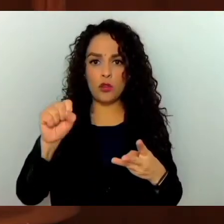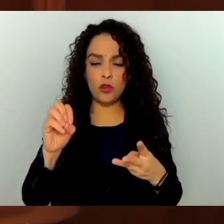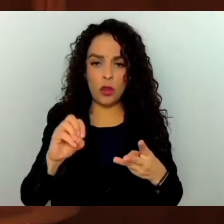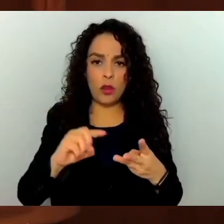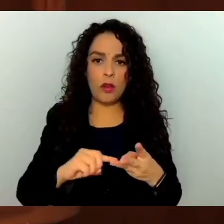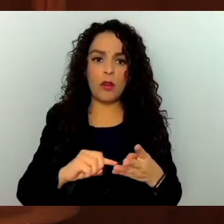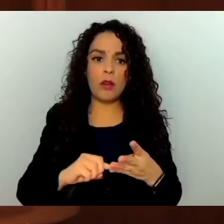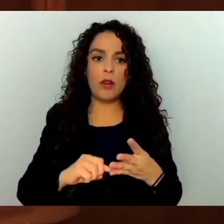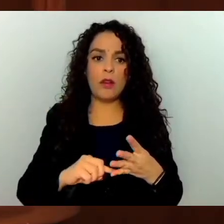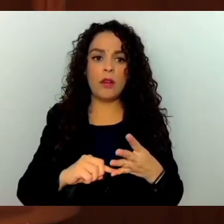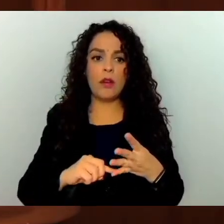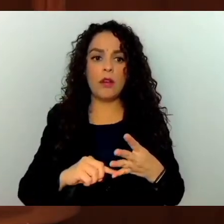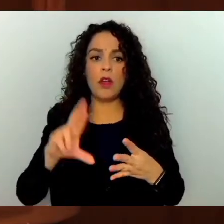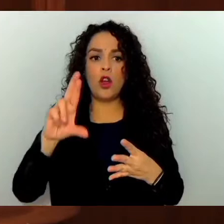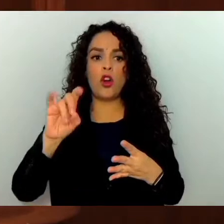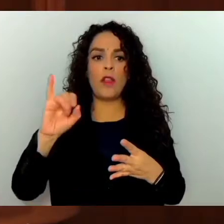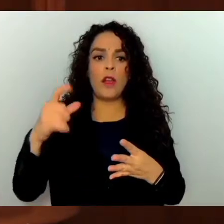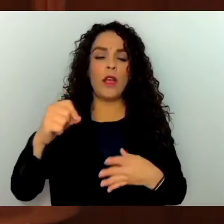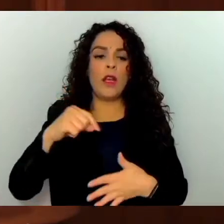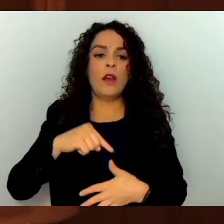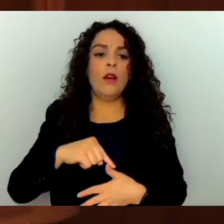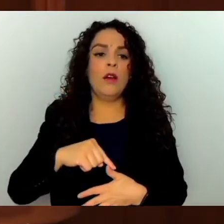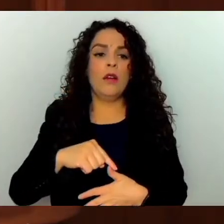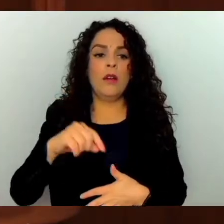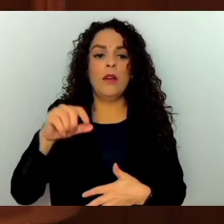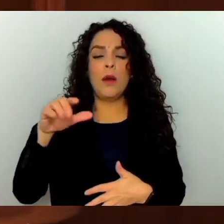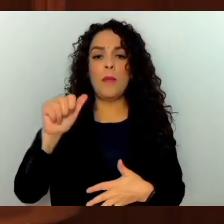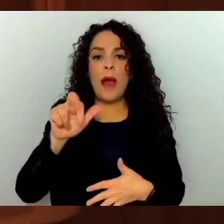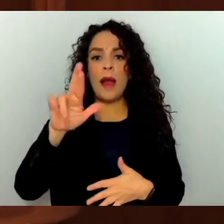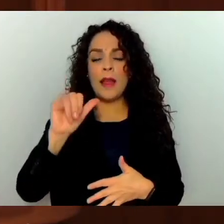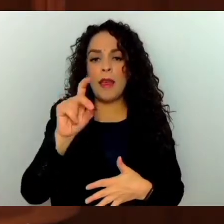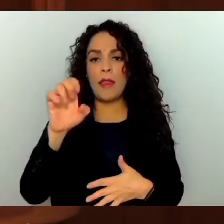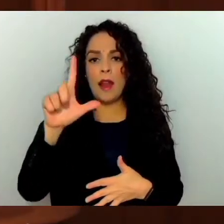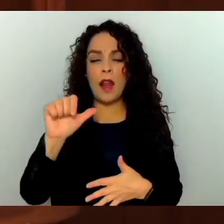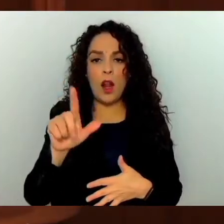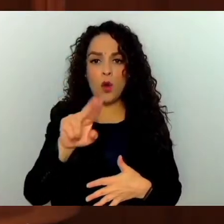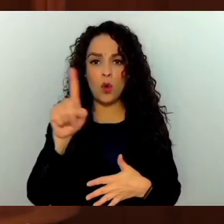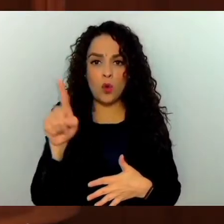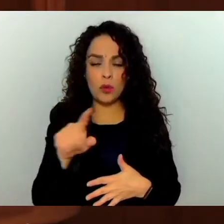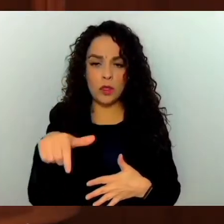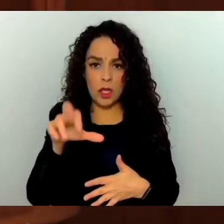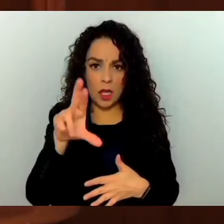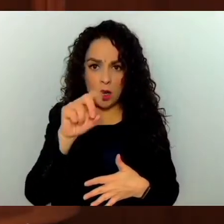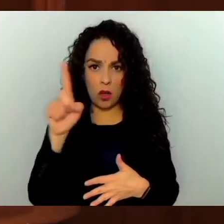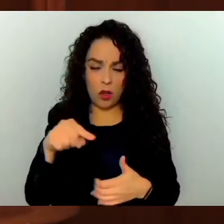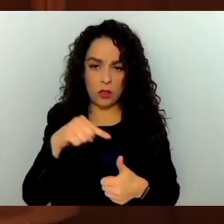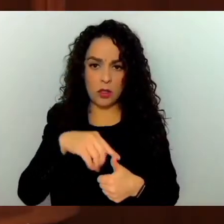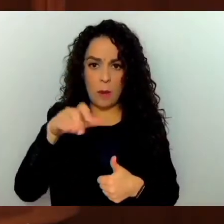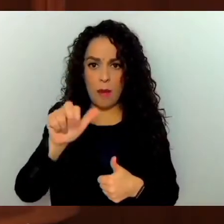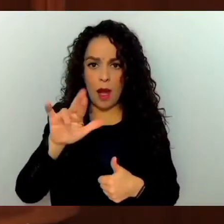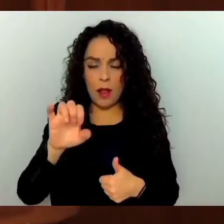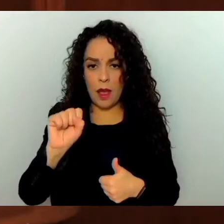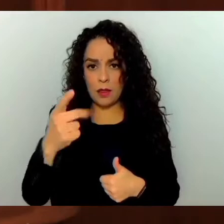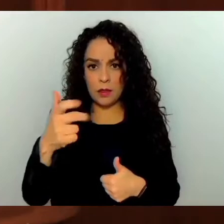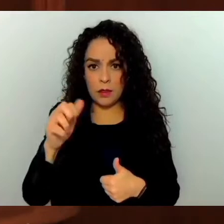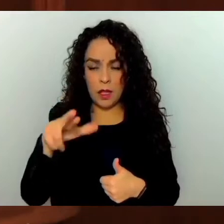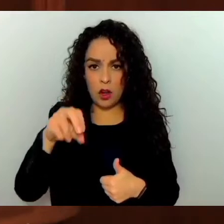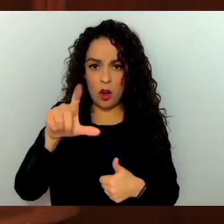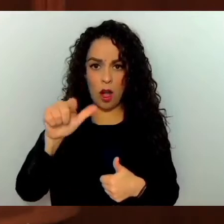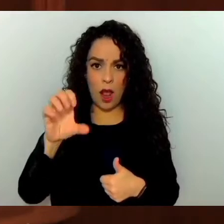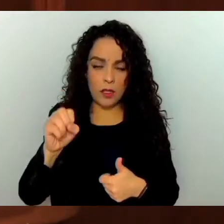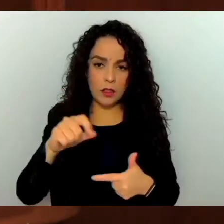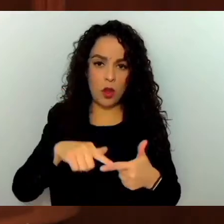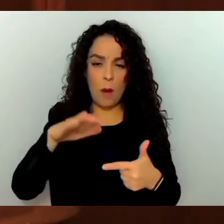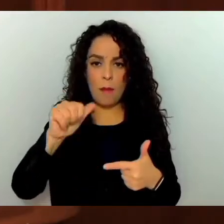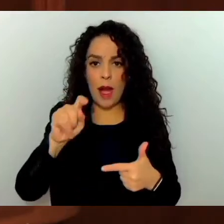Salas, Rodrigo Archundia Barrientos, María de la Luz Quirós Carvajal, María Esther Nolasco Núñez, Martín Marín